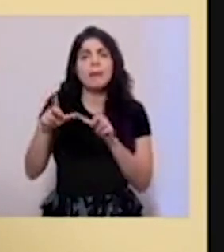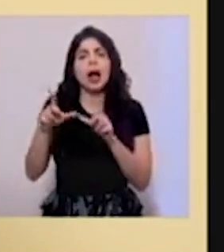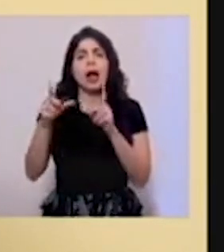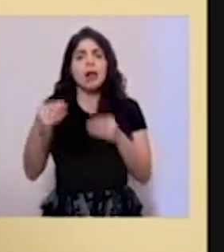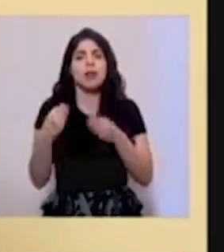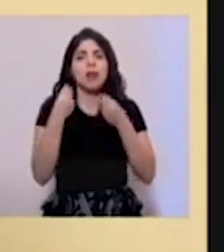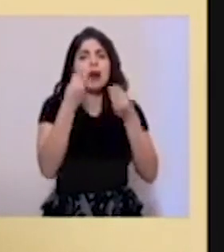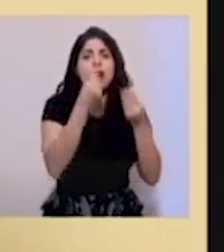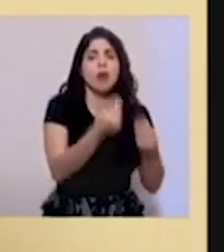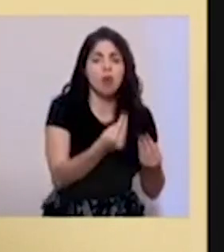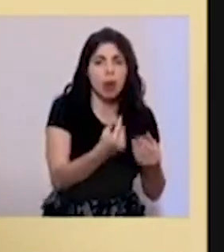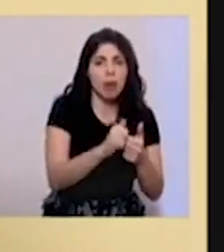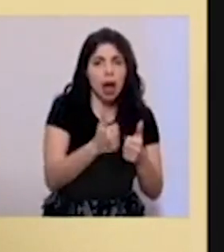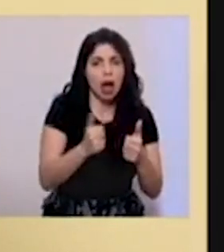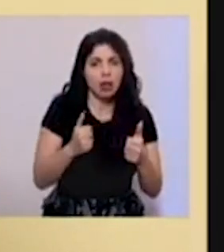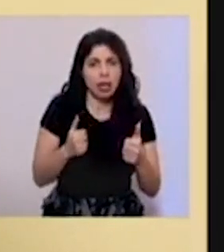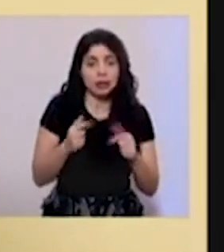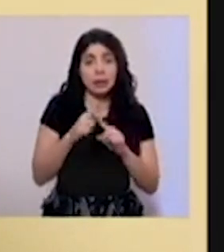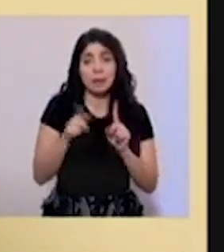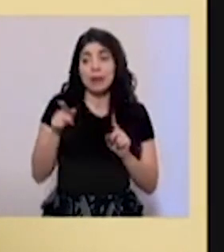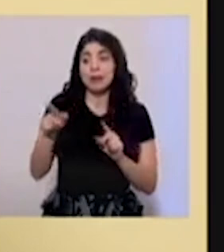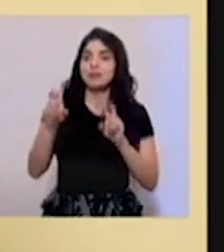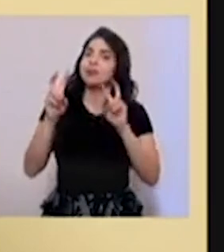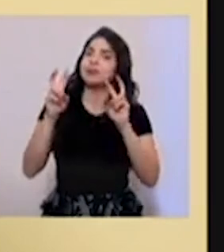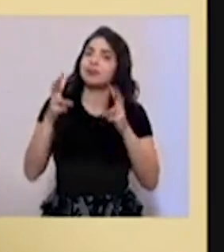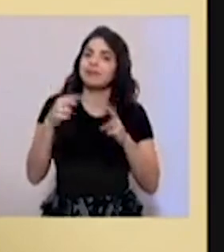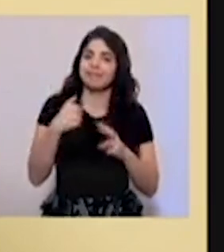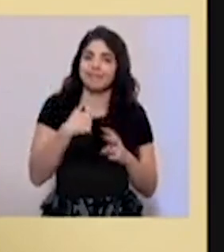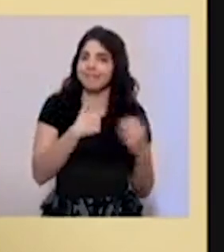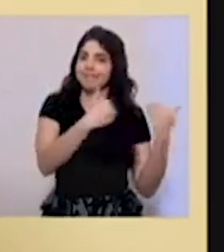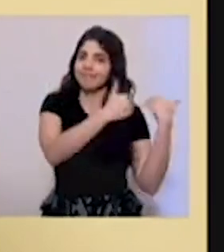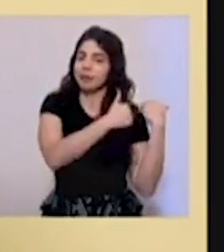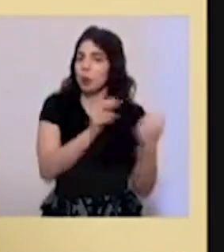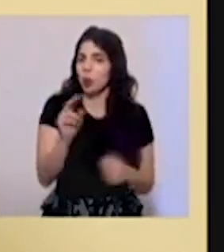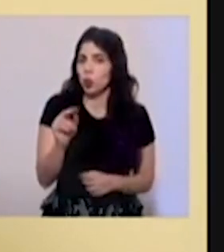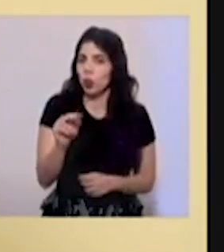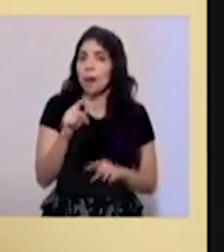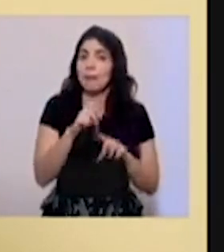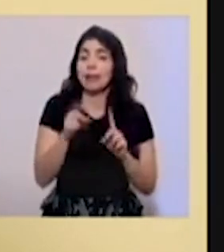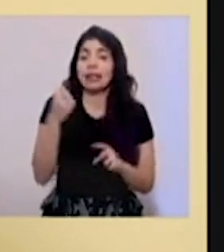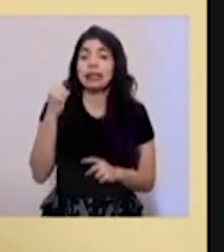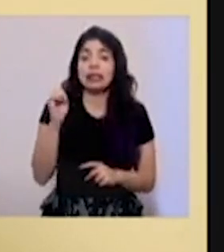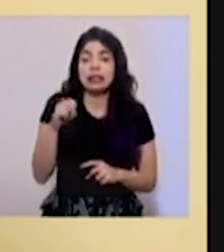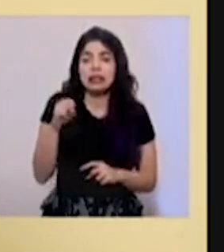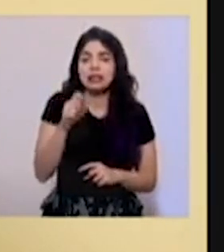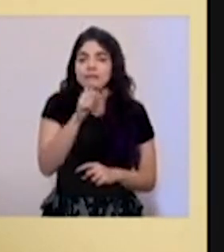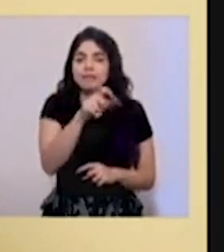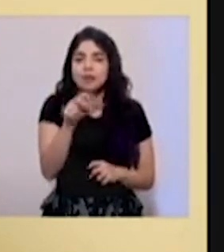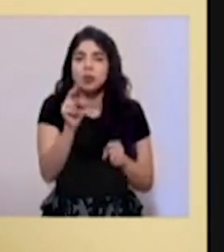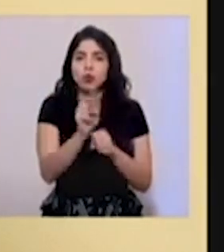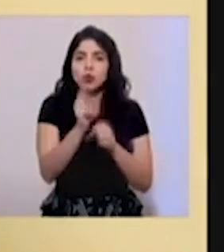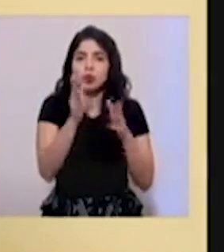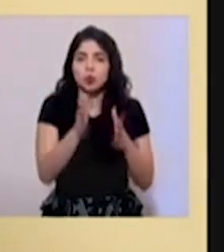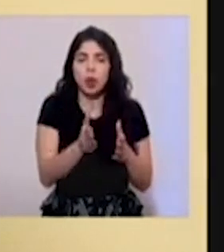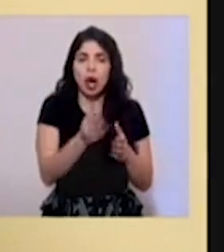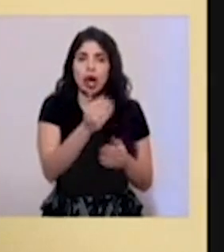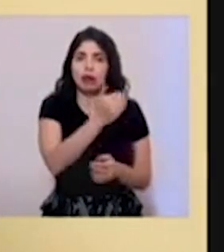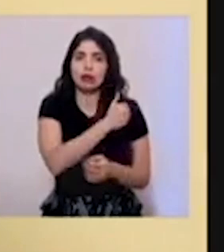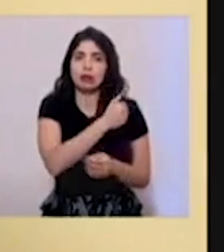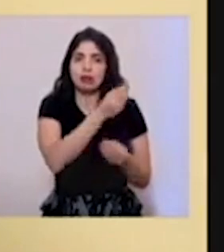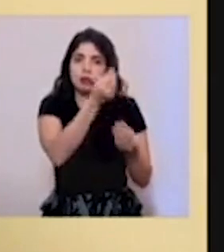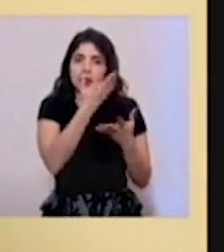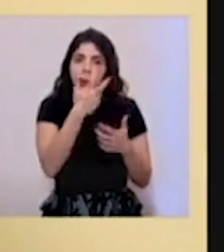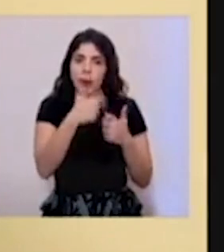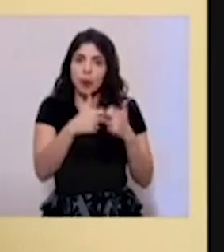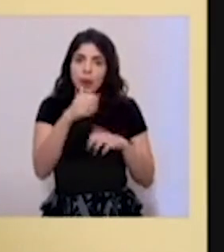las placas. Pero bueno, eso es un tema que no está sobre mi competencia, pero sí en algún momento usuarios nos han hecho ver esa problemática